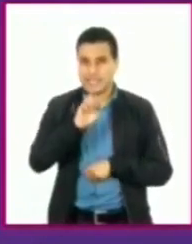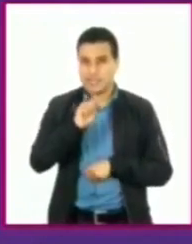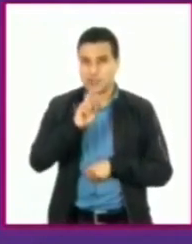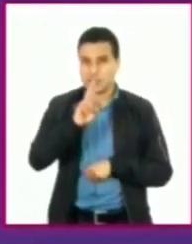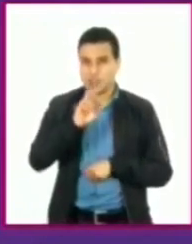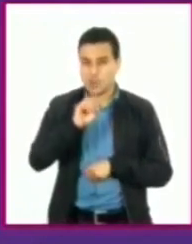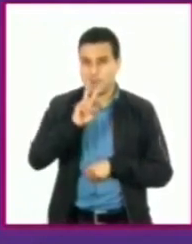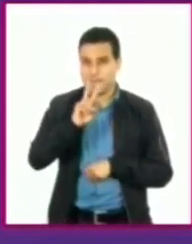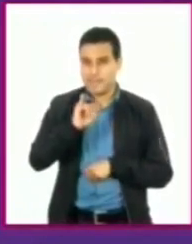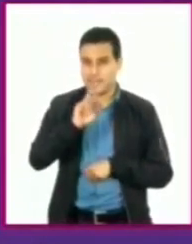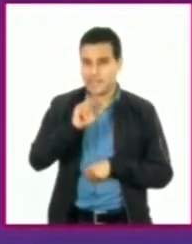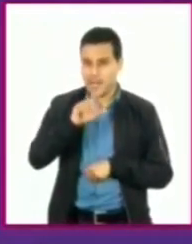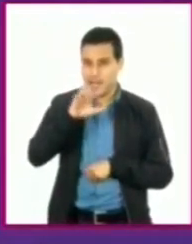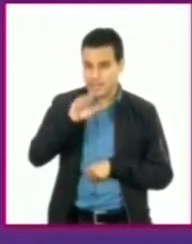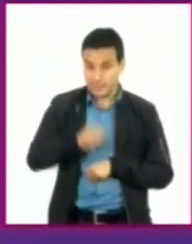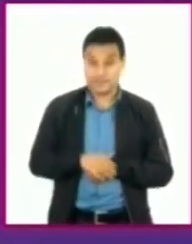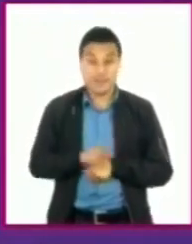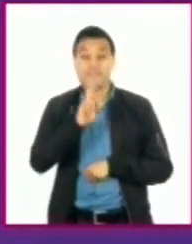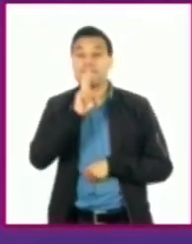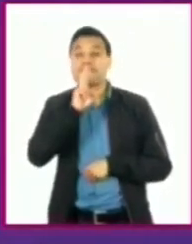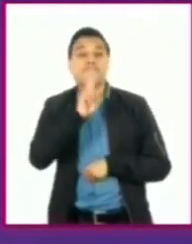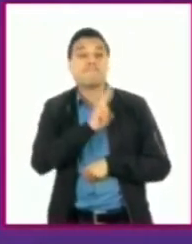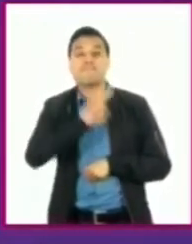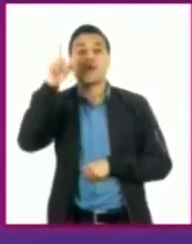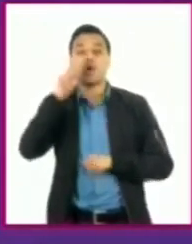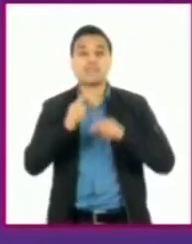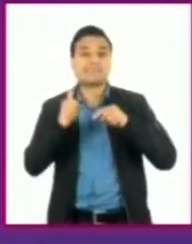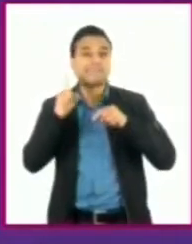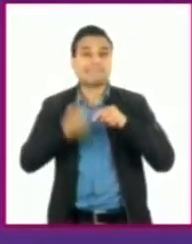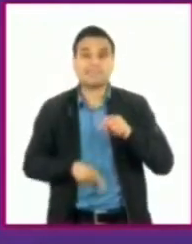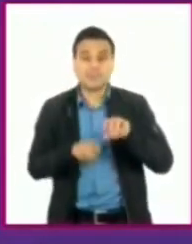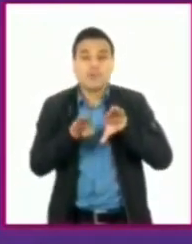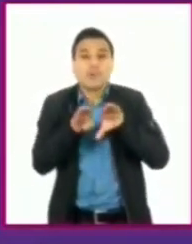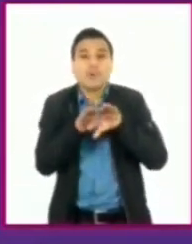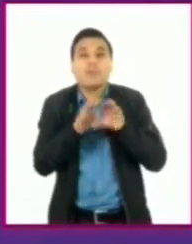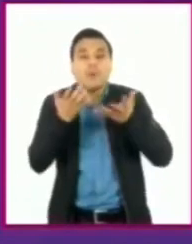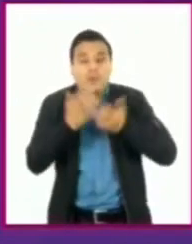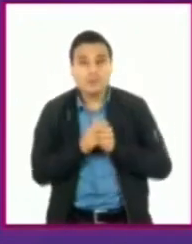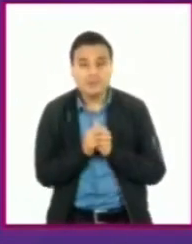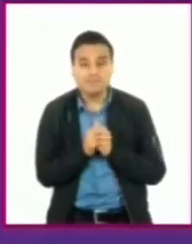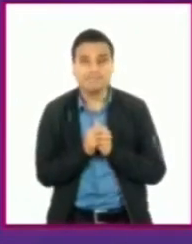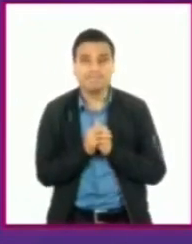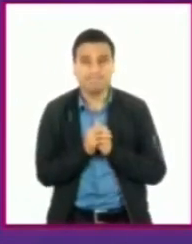Pero la mejor estrategia para combatir una gran cantidad de enfermedades virales es la vacunación.